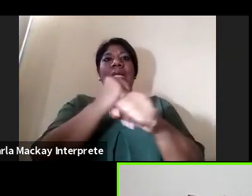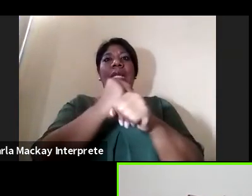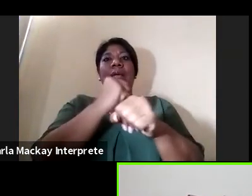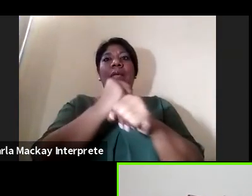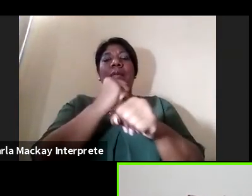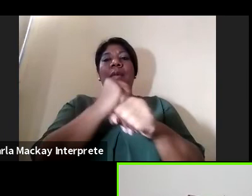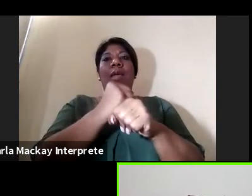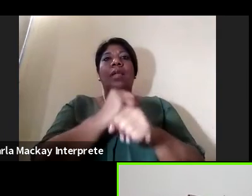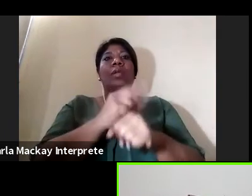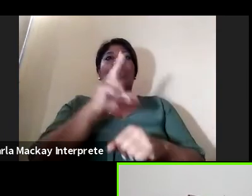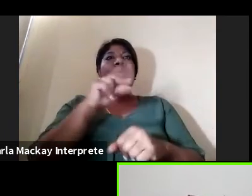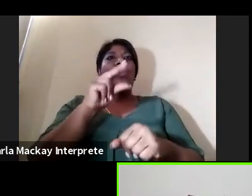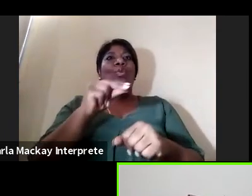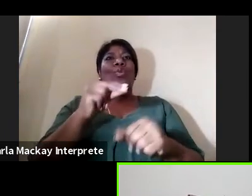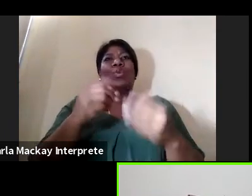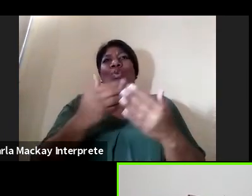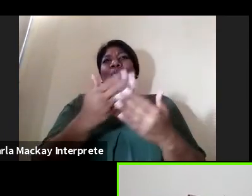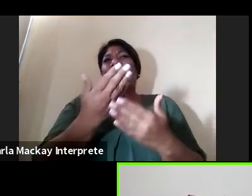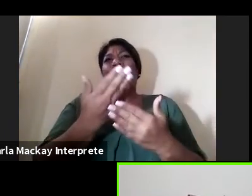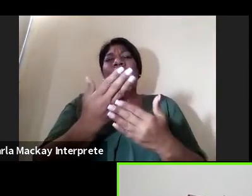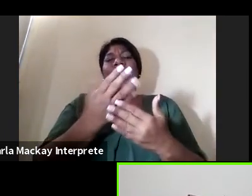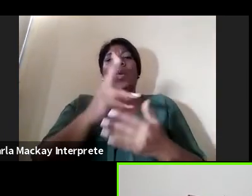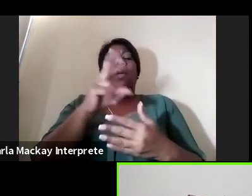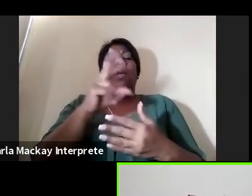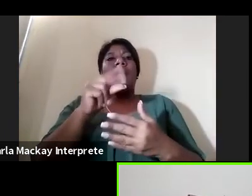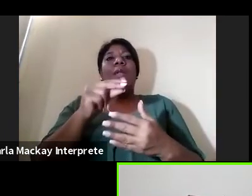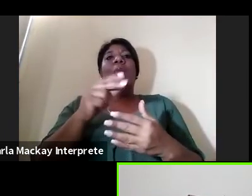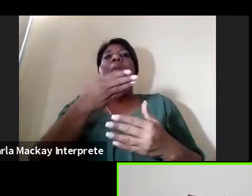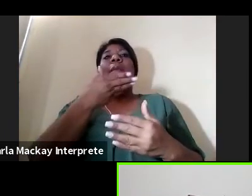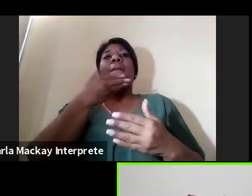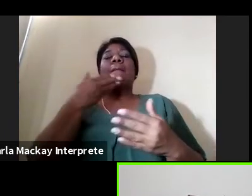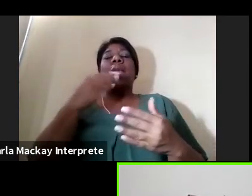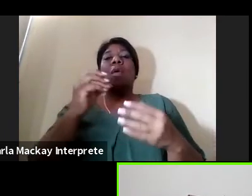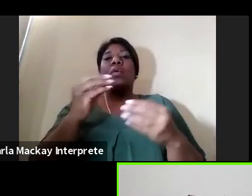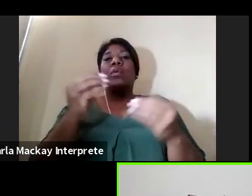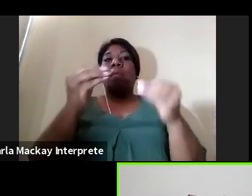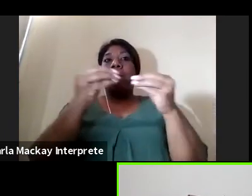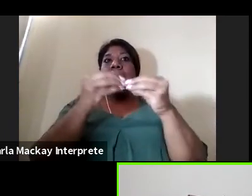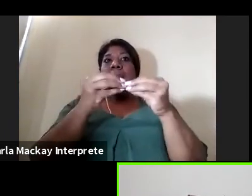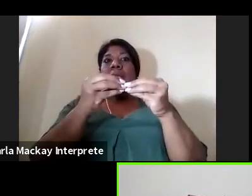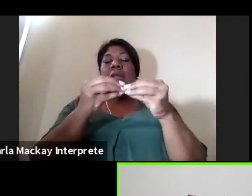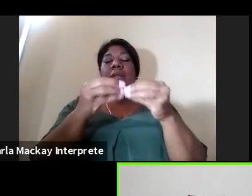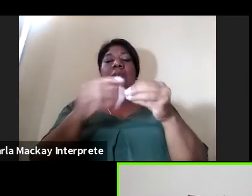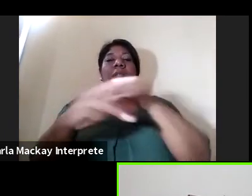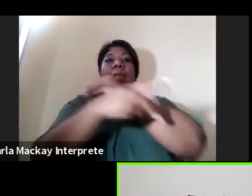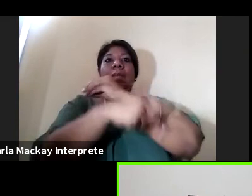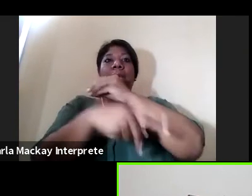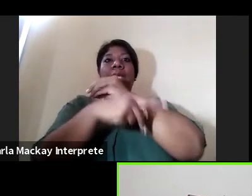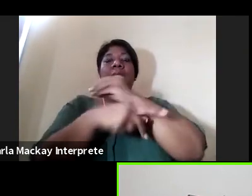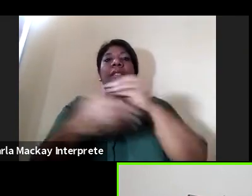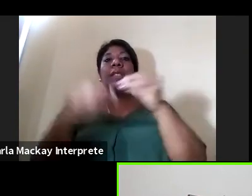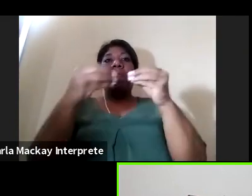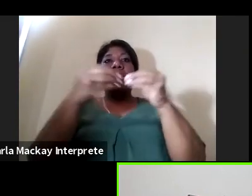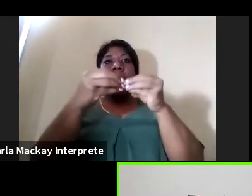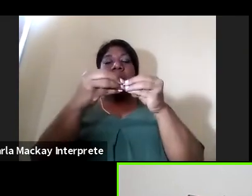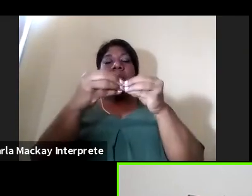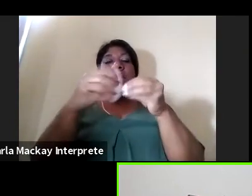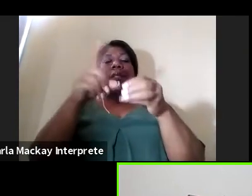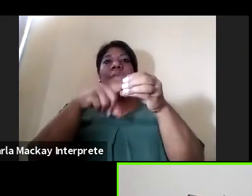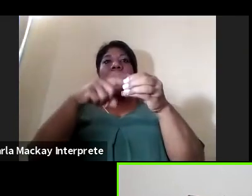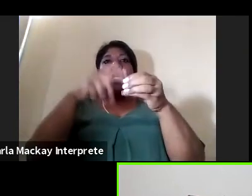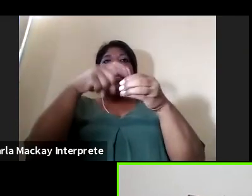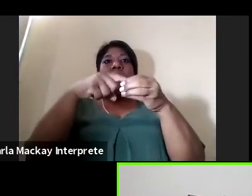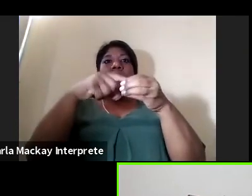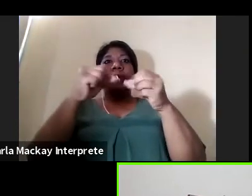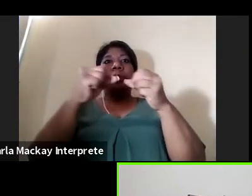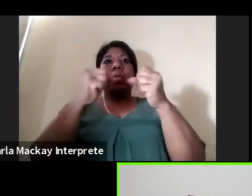crear una nueva red y así vamos fortaleciendo este trabajo que estamos haciendo año tras año